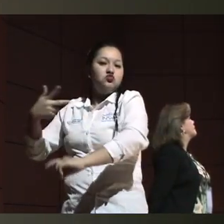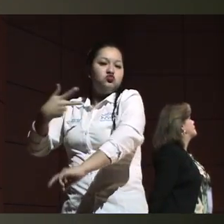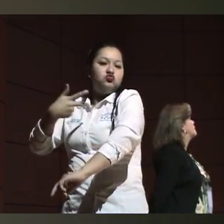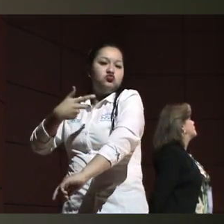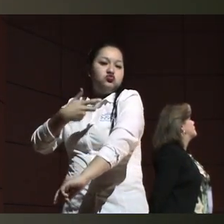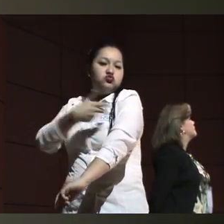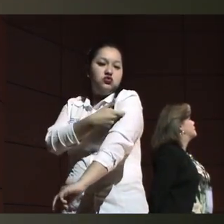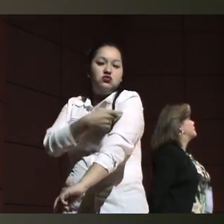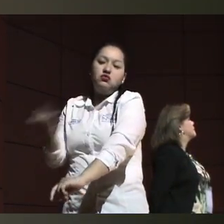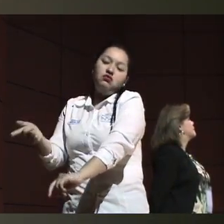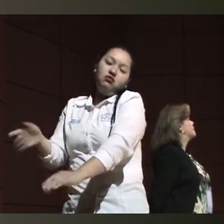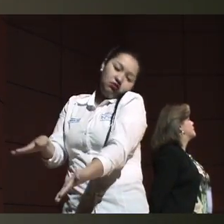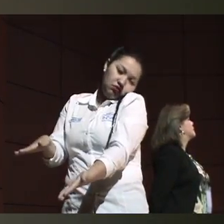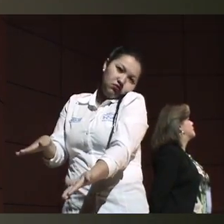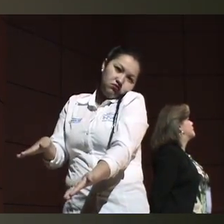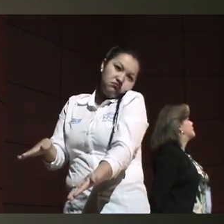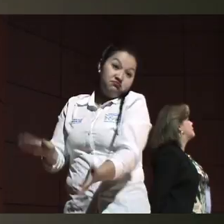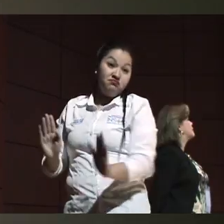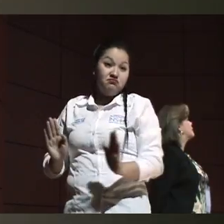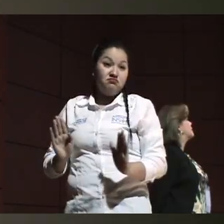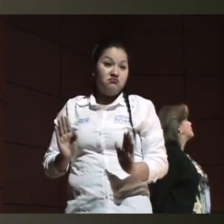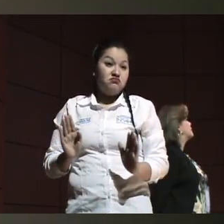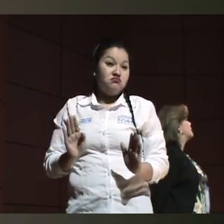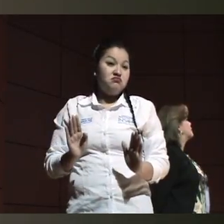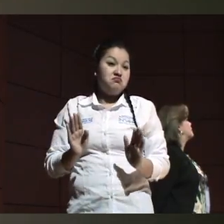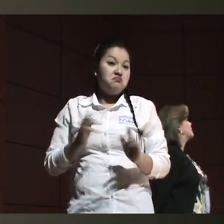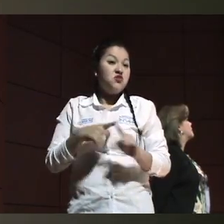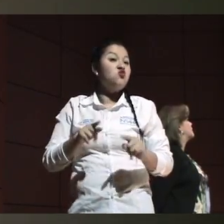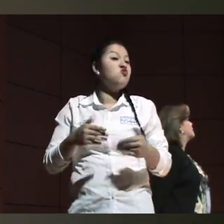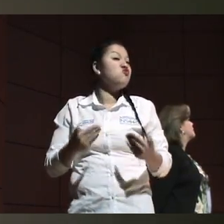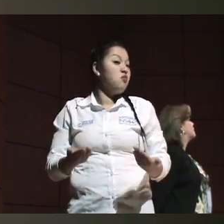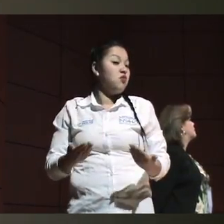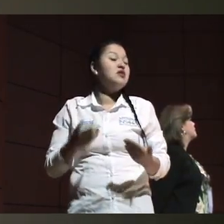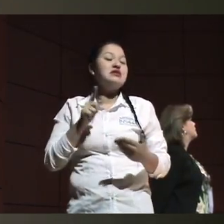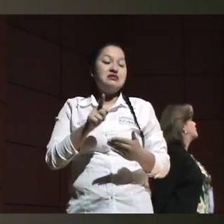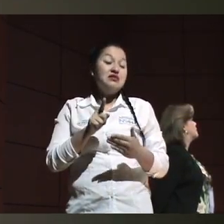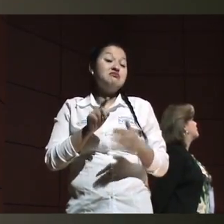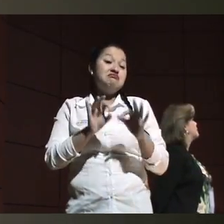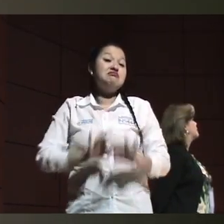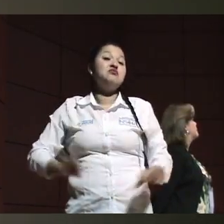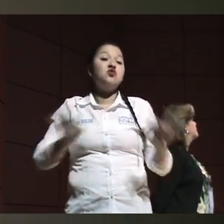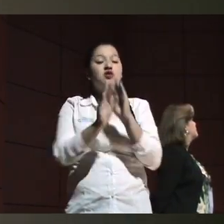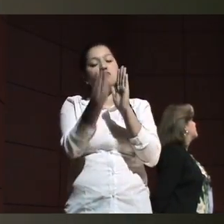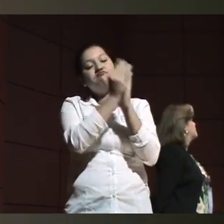Cómo se aplican, yo creo que es la parte importante en este sistema de salud.